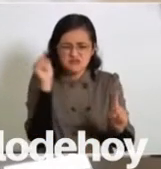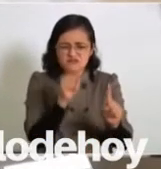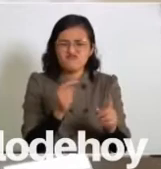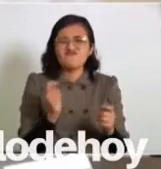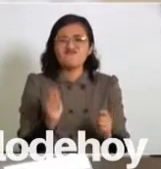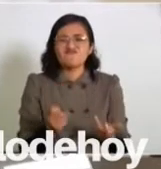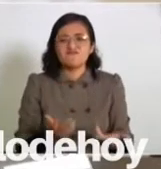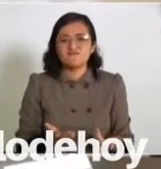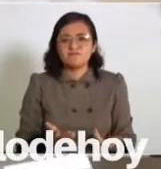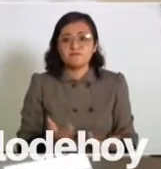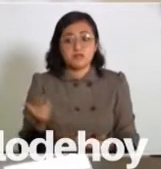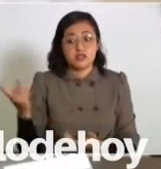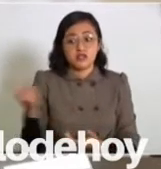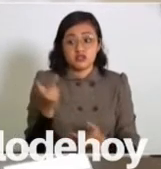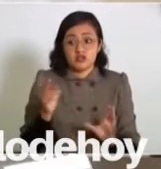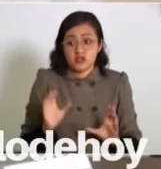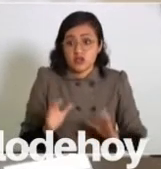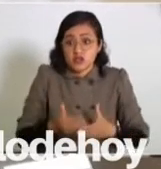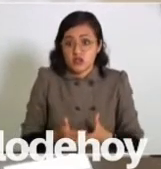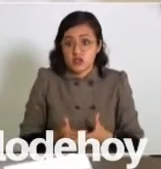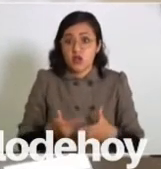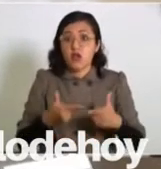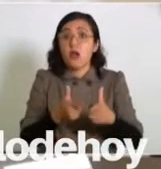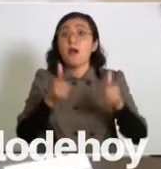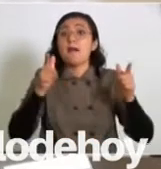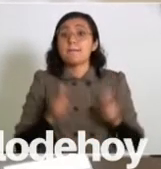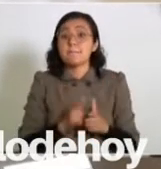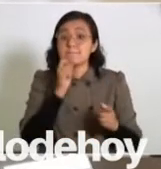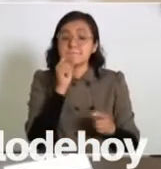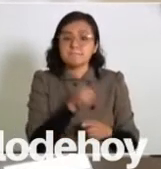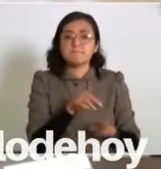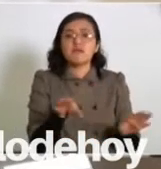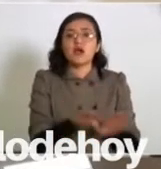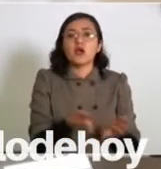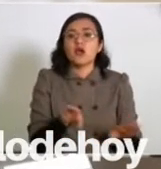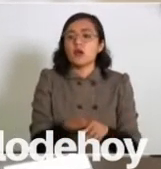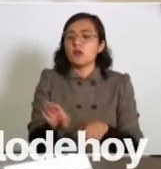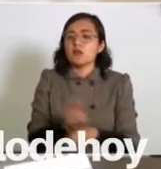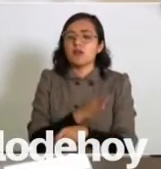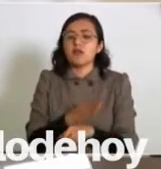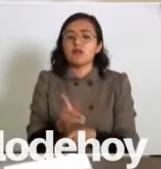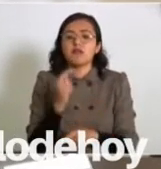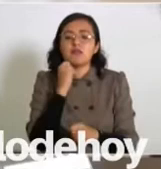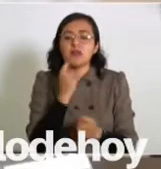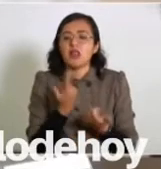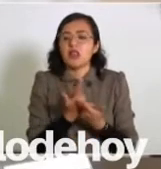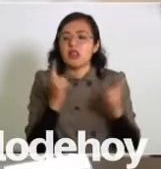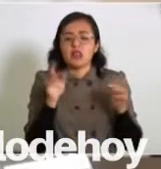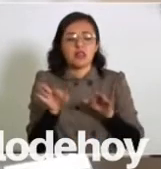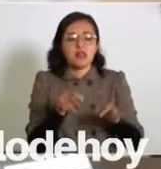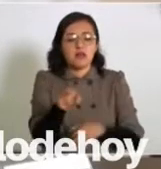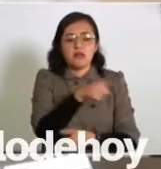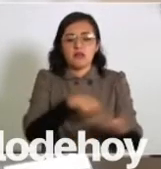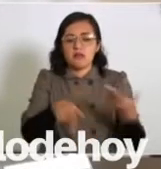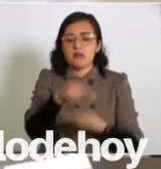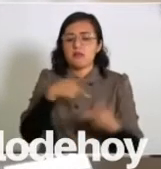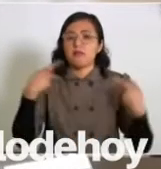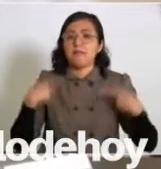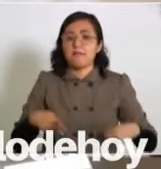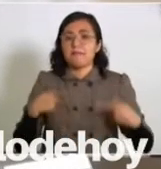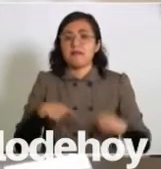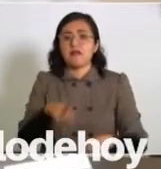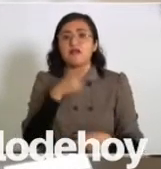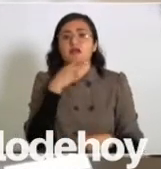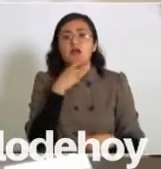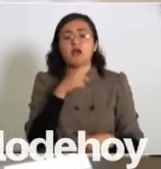Y ambas organizaciones se benefician del ejercicio libre de trabajadores y los